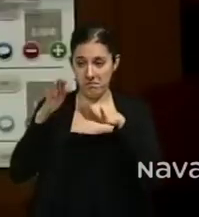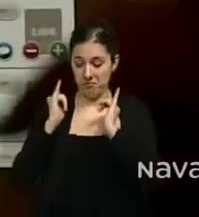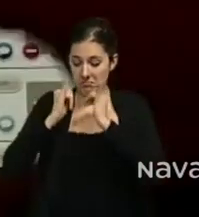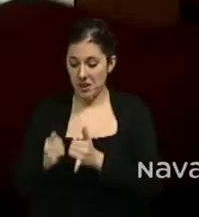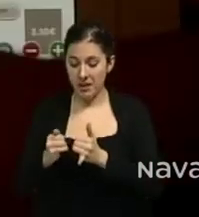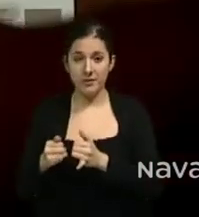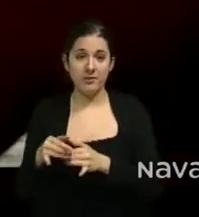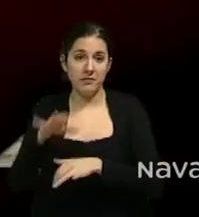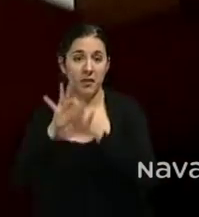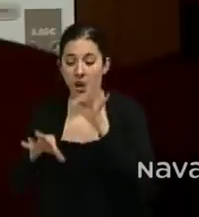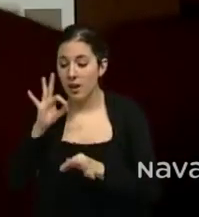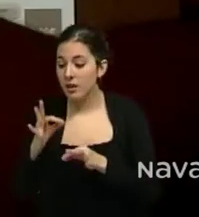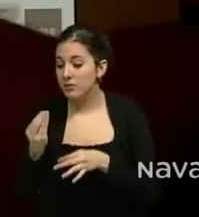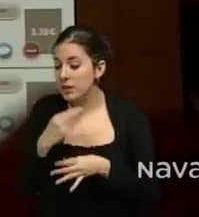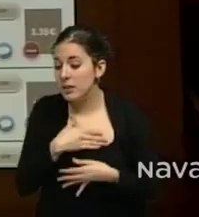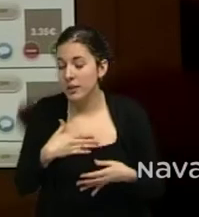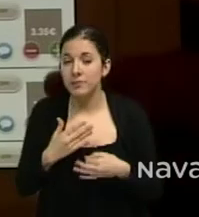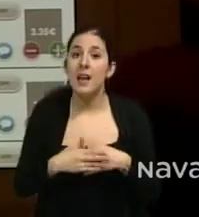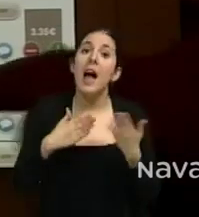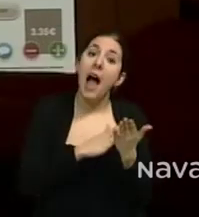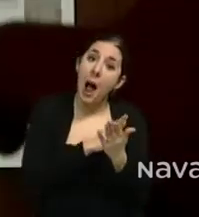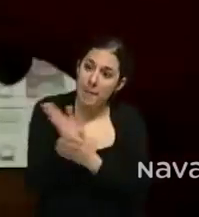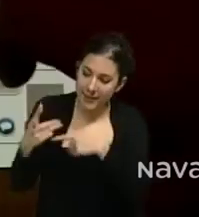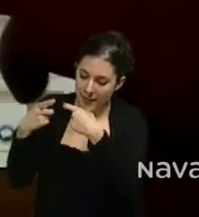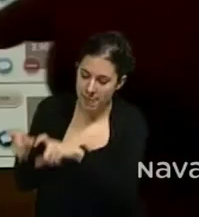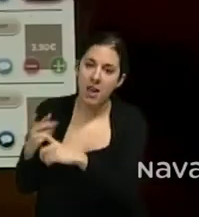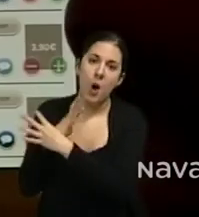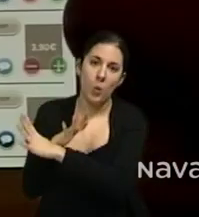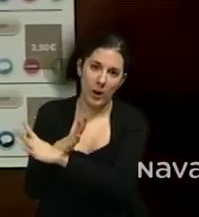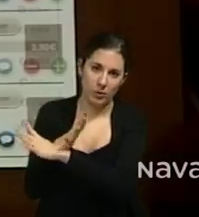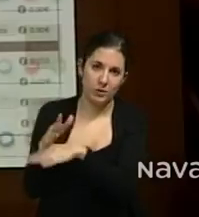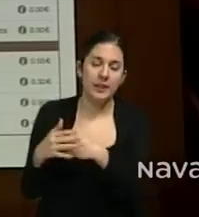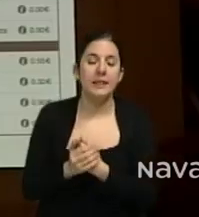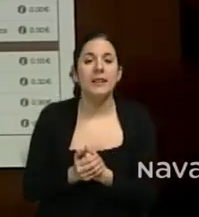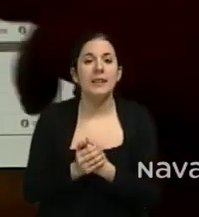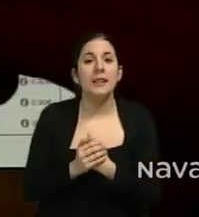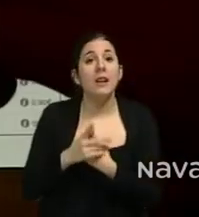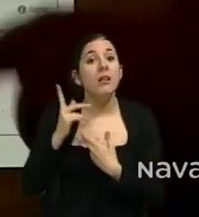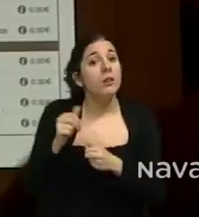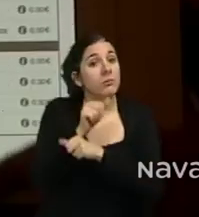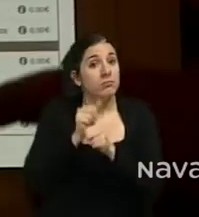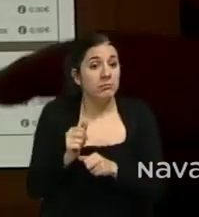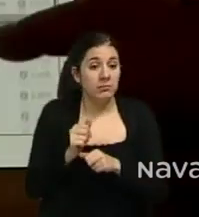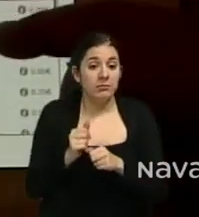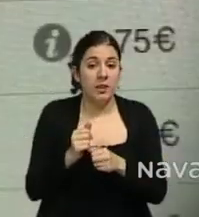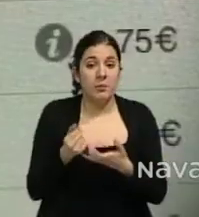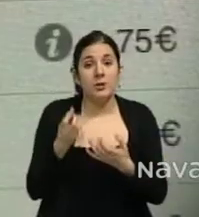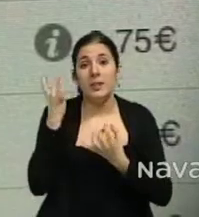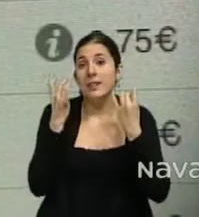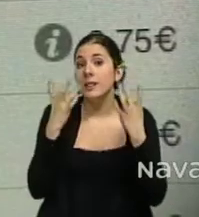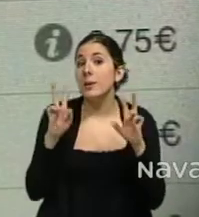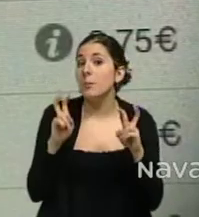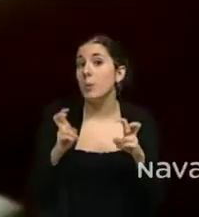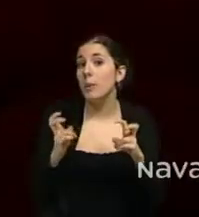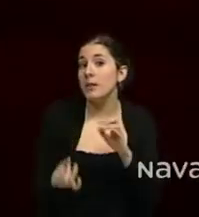que quieres tomar. Luego tenemos la sección juegos que es una forma del bar de lanzar iniciativas en las que pueden participar